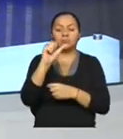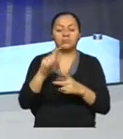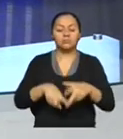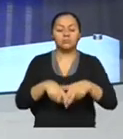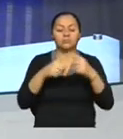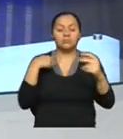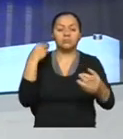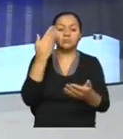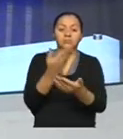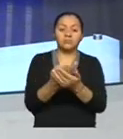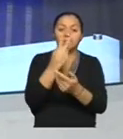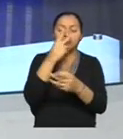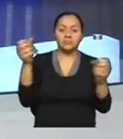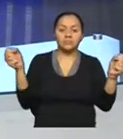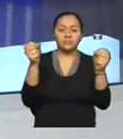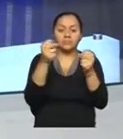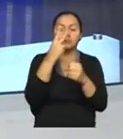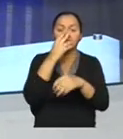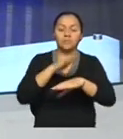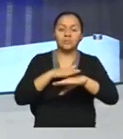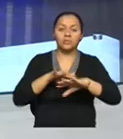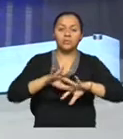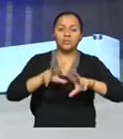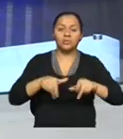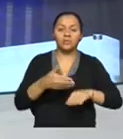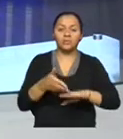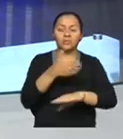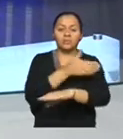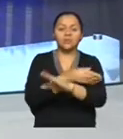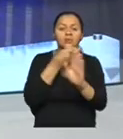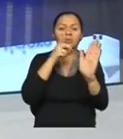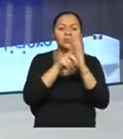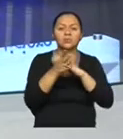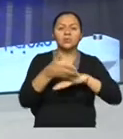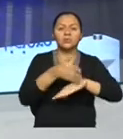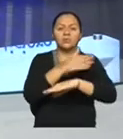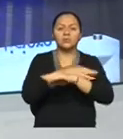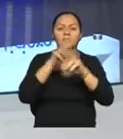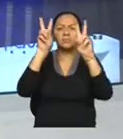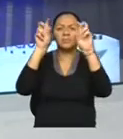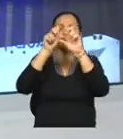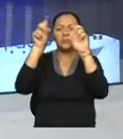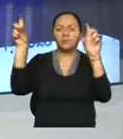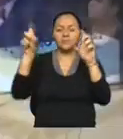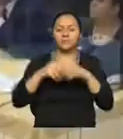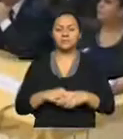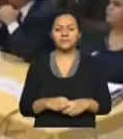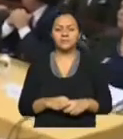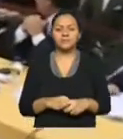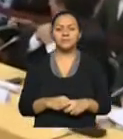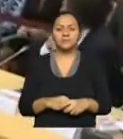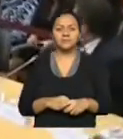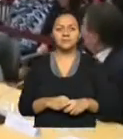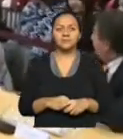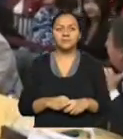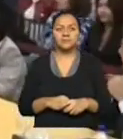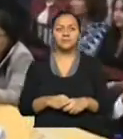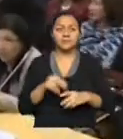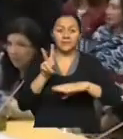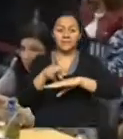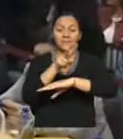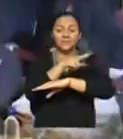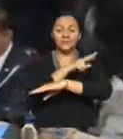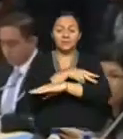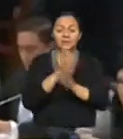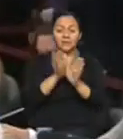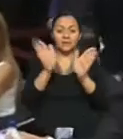a presentar su versión frente a los casos de corrupción denunciados en torno a Odebrecht. El fiscal general